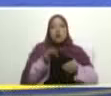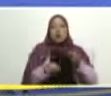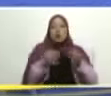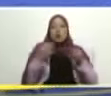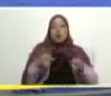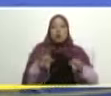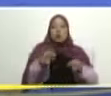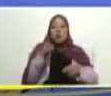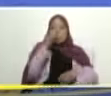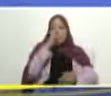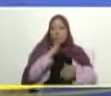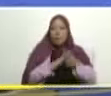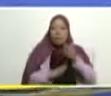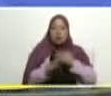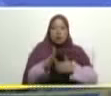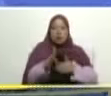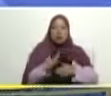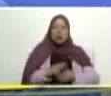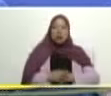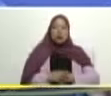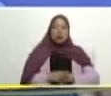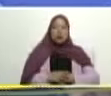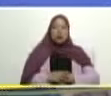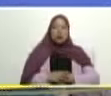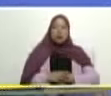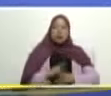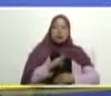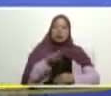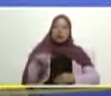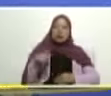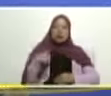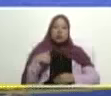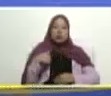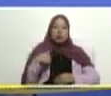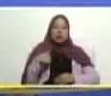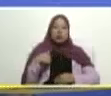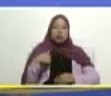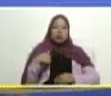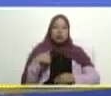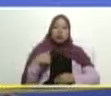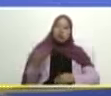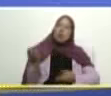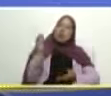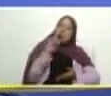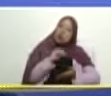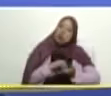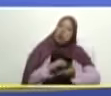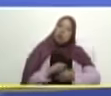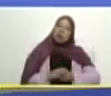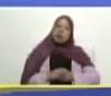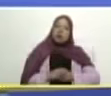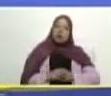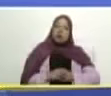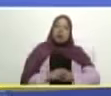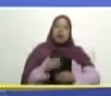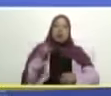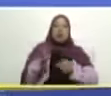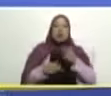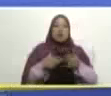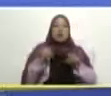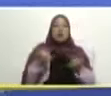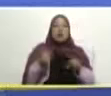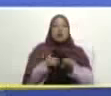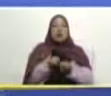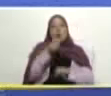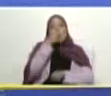pie de la gente humilde para nosotros fíjate yo voy a reactivar un mecanismo que ha